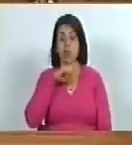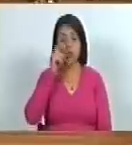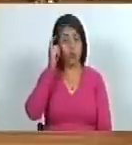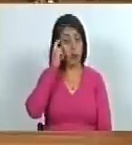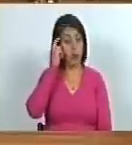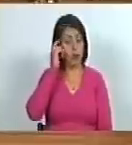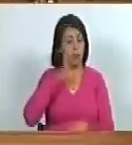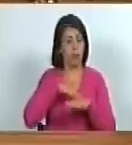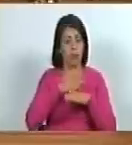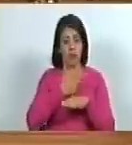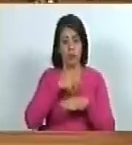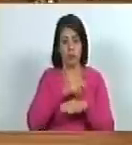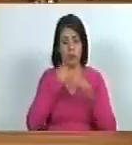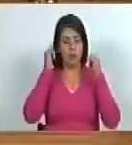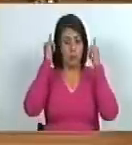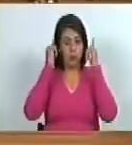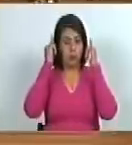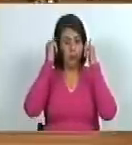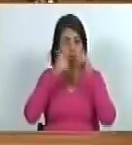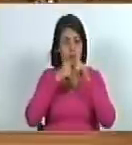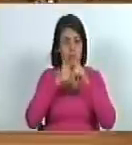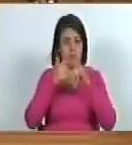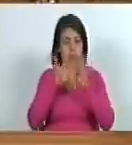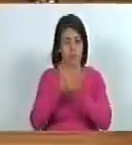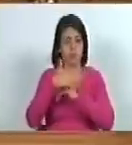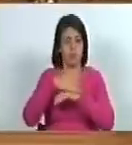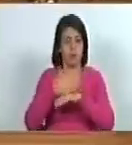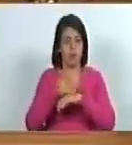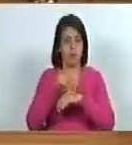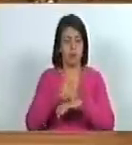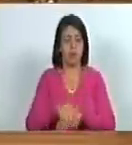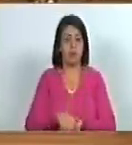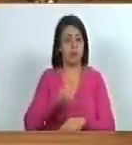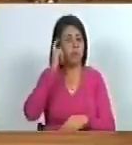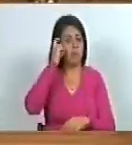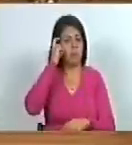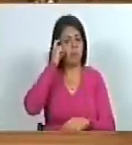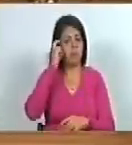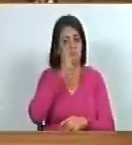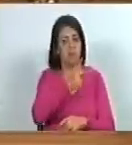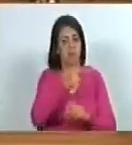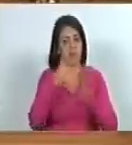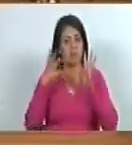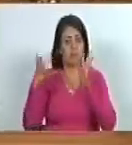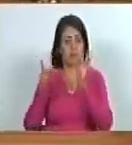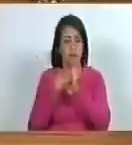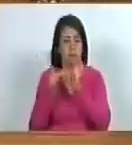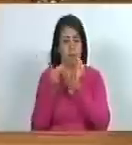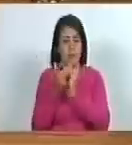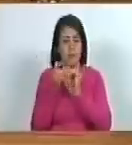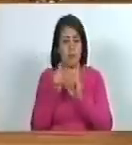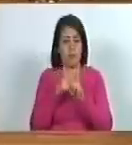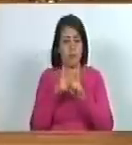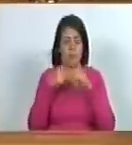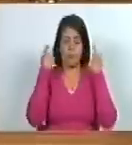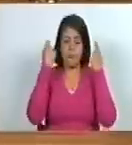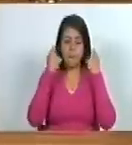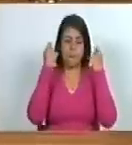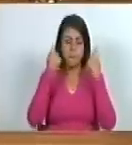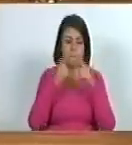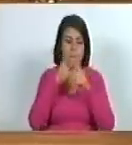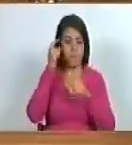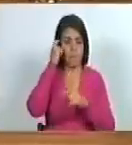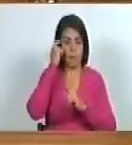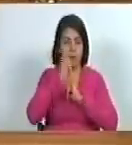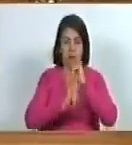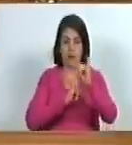porque estamos festejando estamos festejando que el día 29 de abril se celebra el